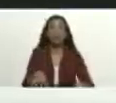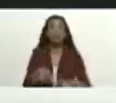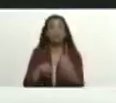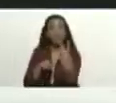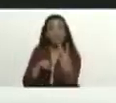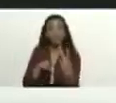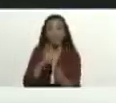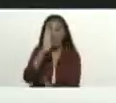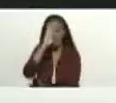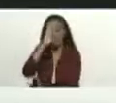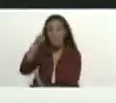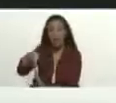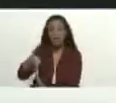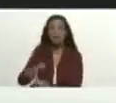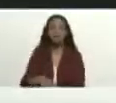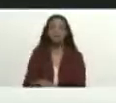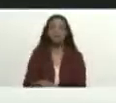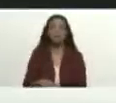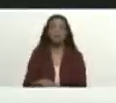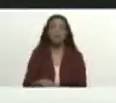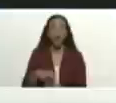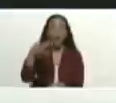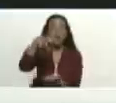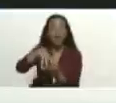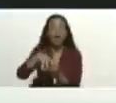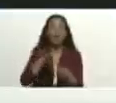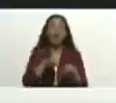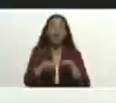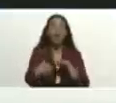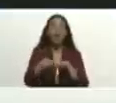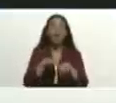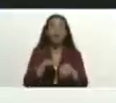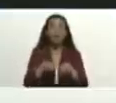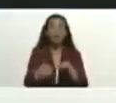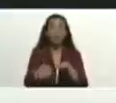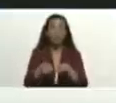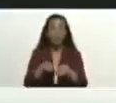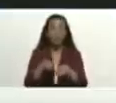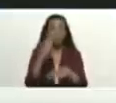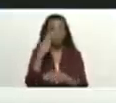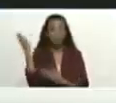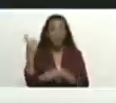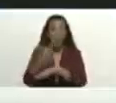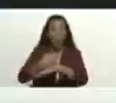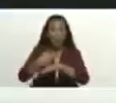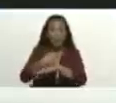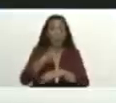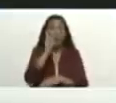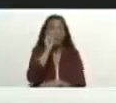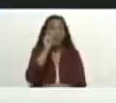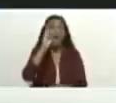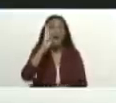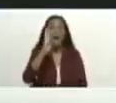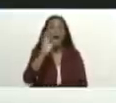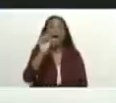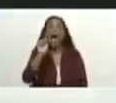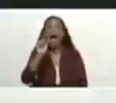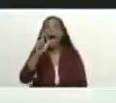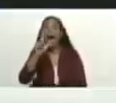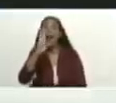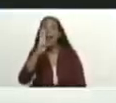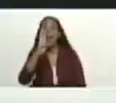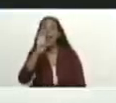pase con el Estado Cogedes, allá está el gobernador Alberto Galíndez,